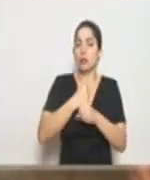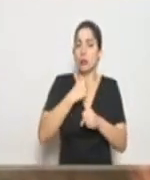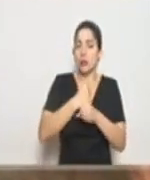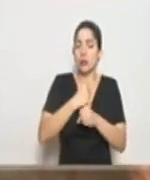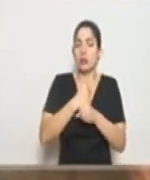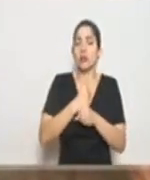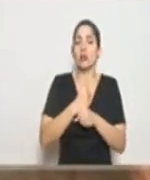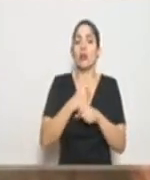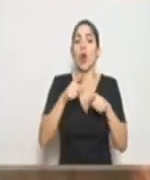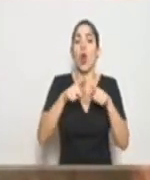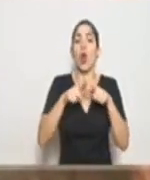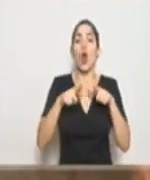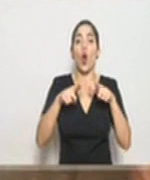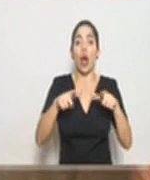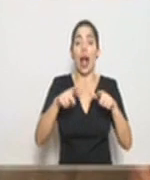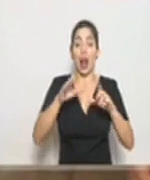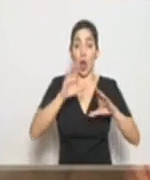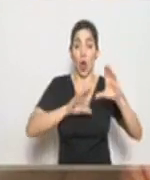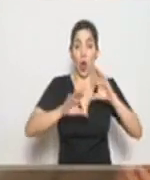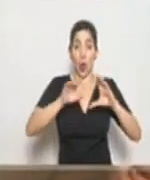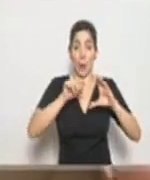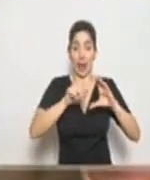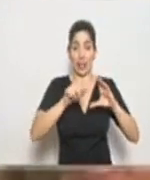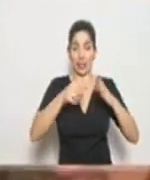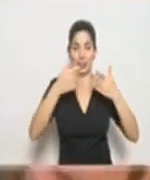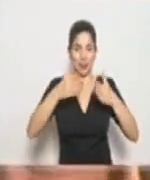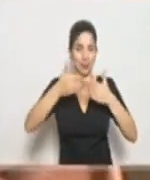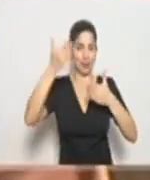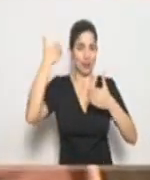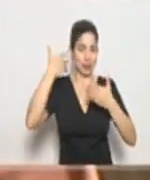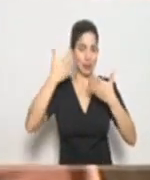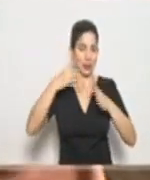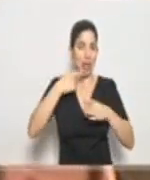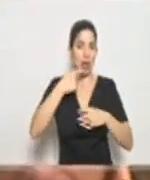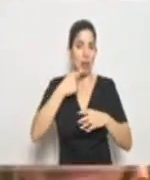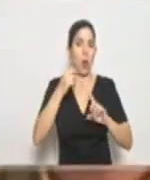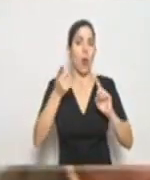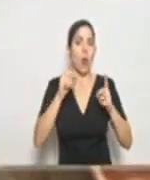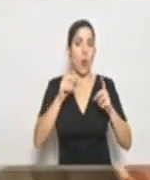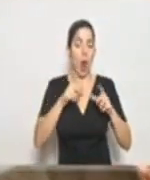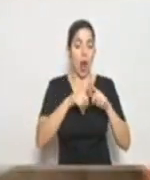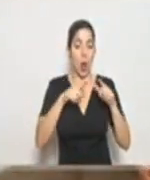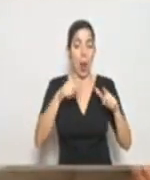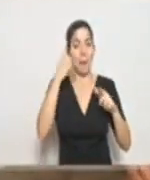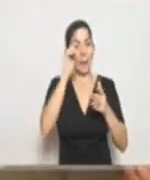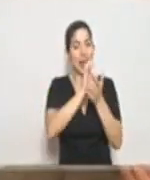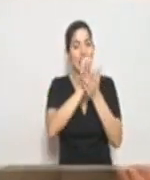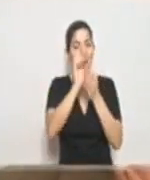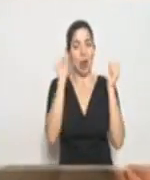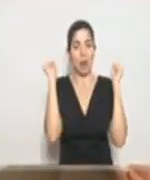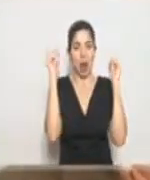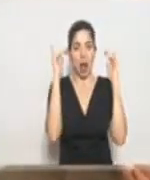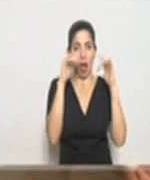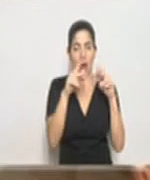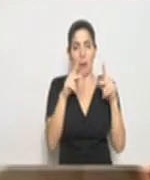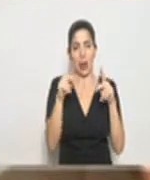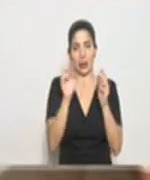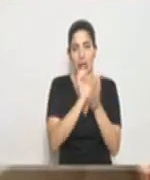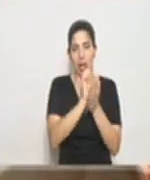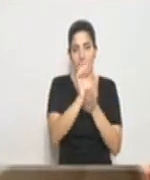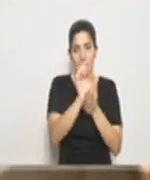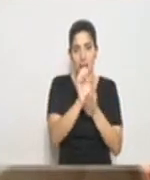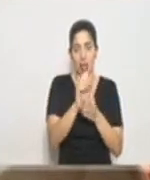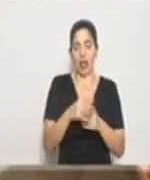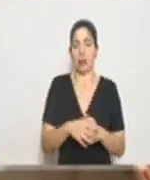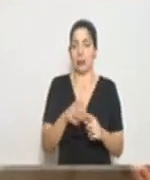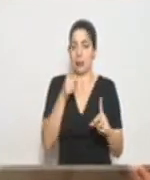locales comerciales los ya dichos reiteradamente para evitar la aglomeración de personas y con ese perfil